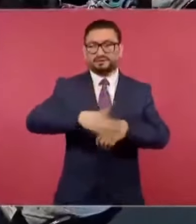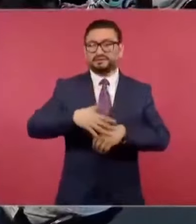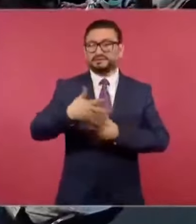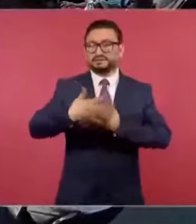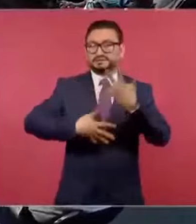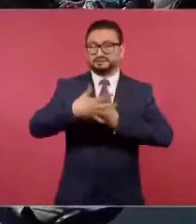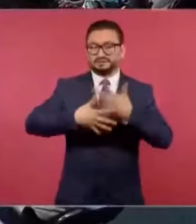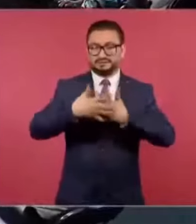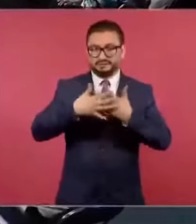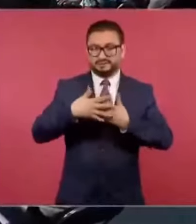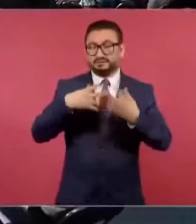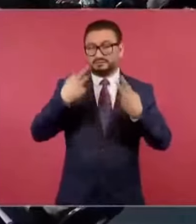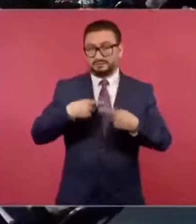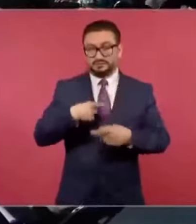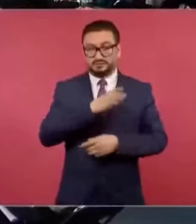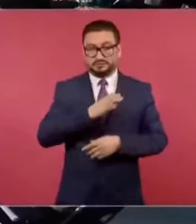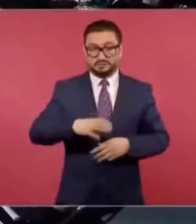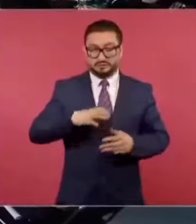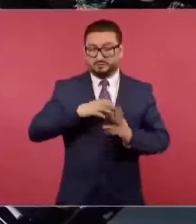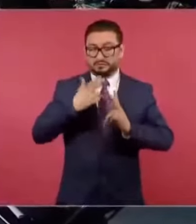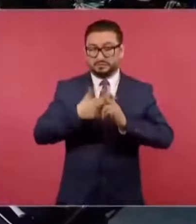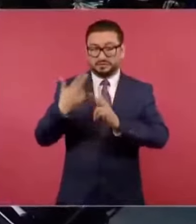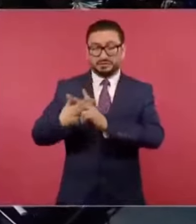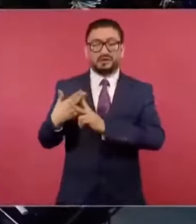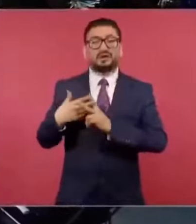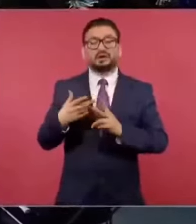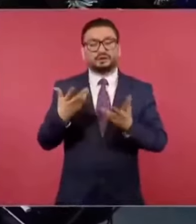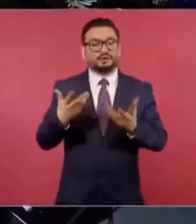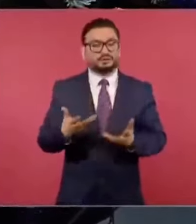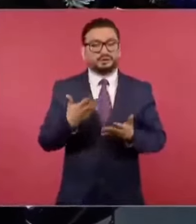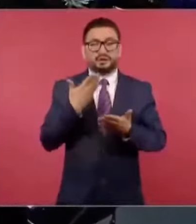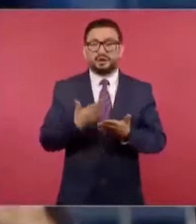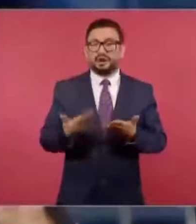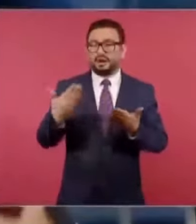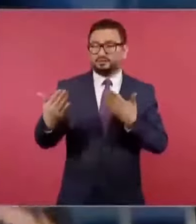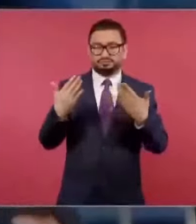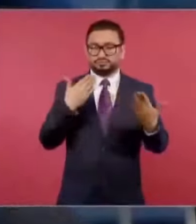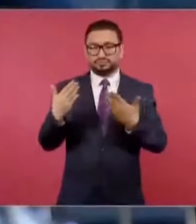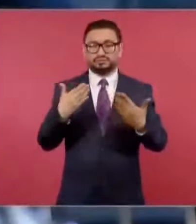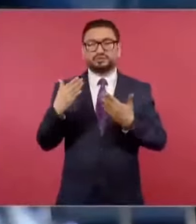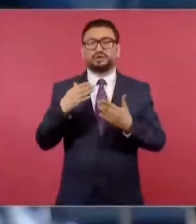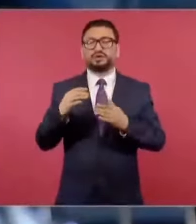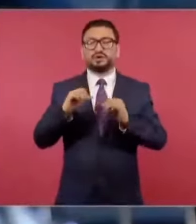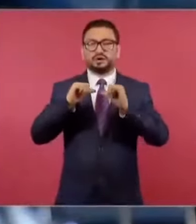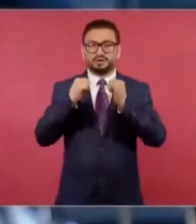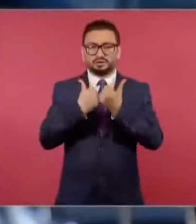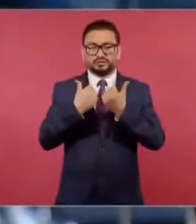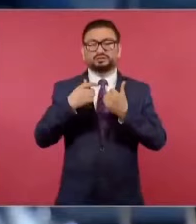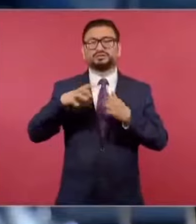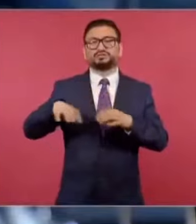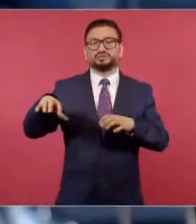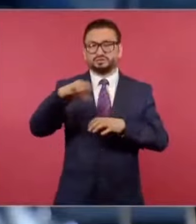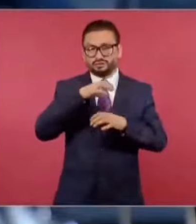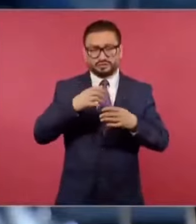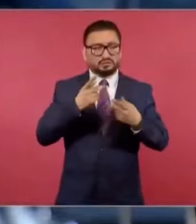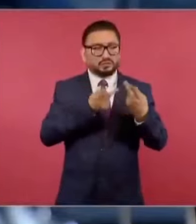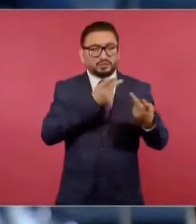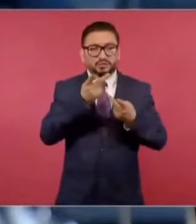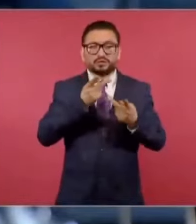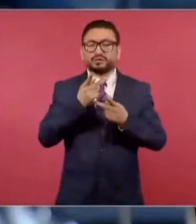asesinatos de candidatos y al día de hoy en contraste organizaciones civiles y también consultoras